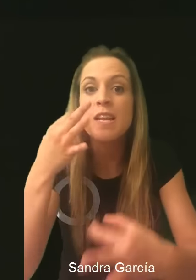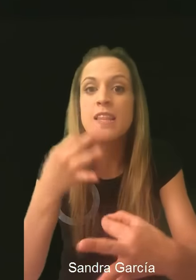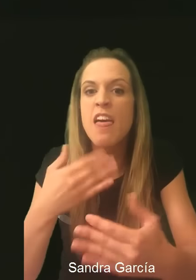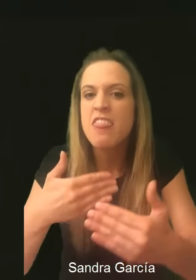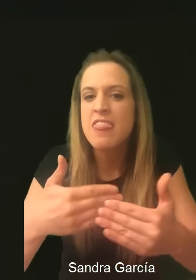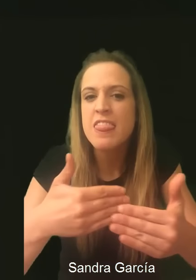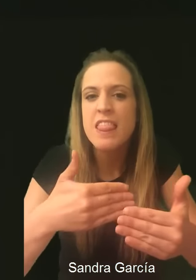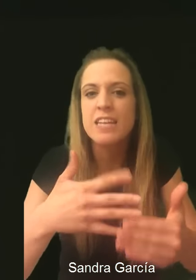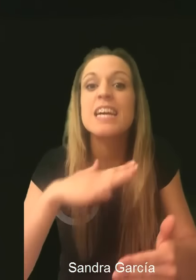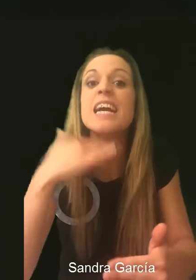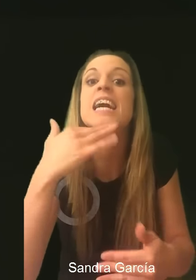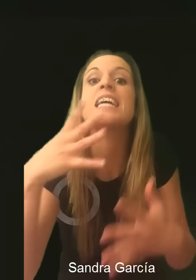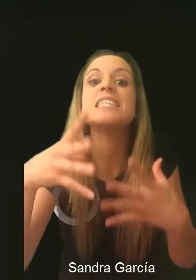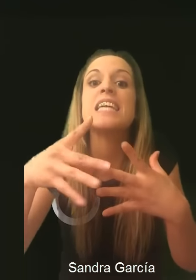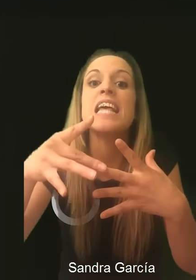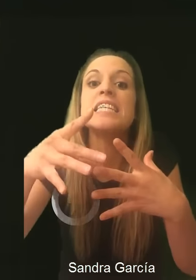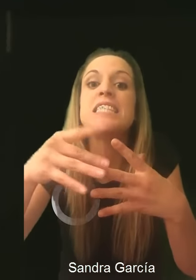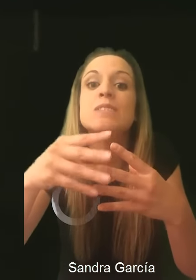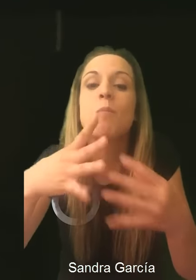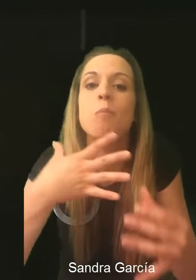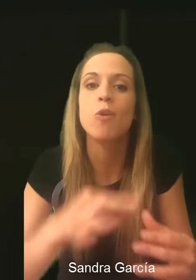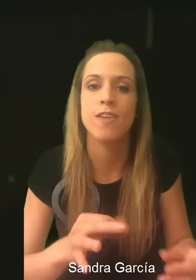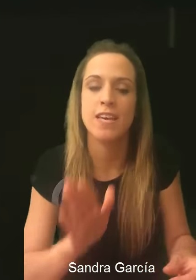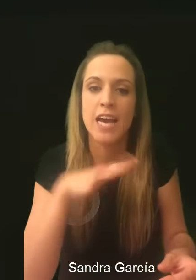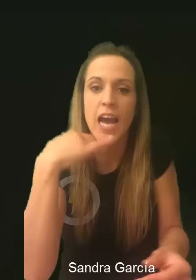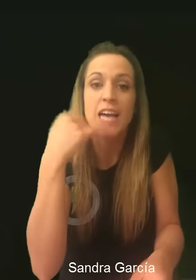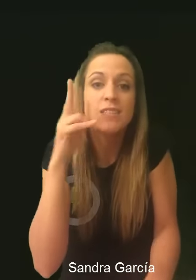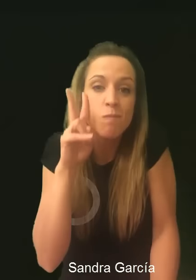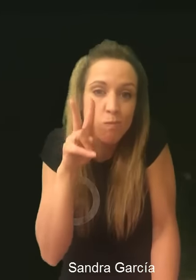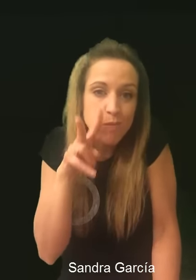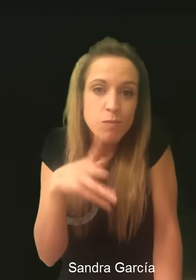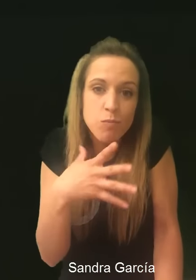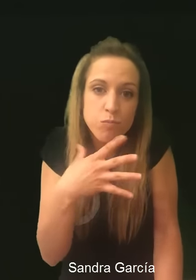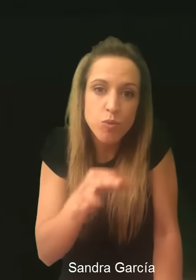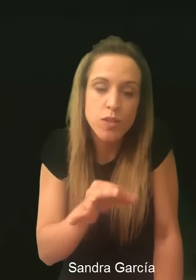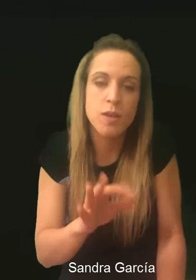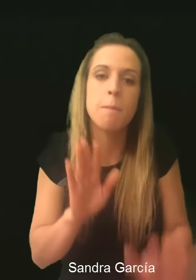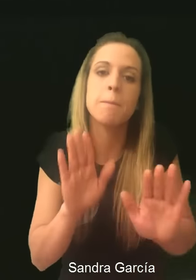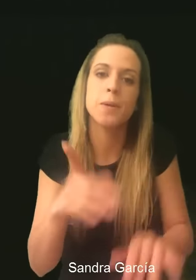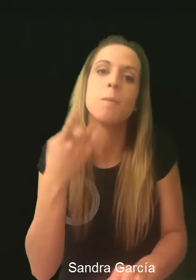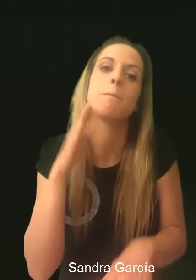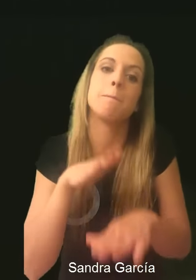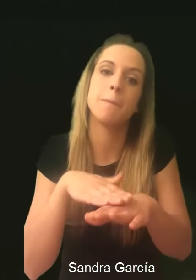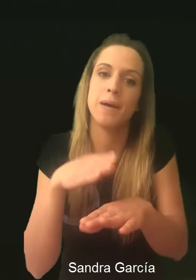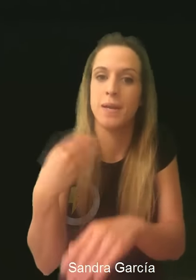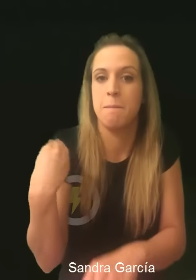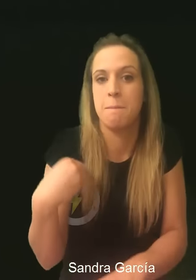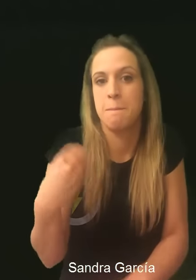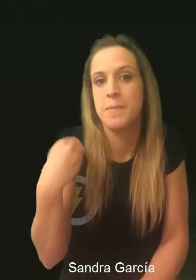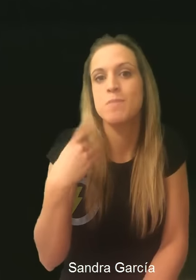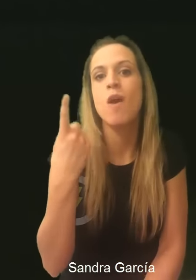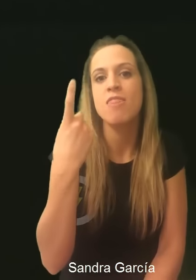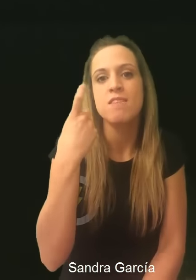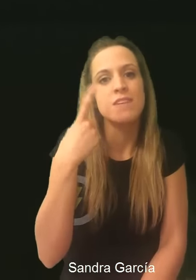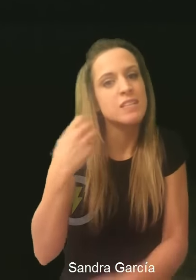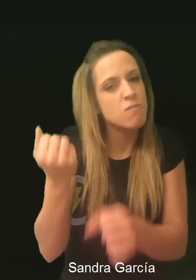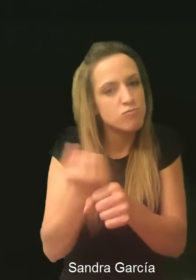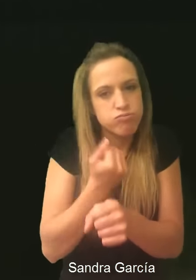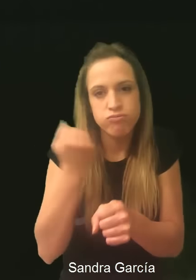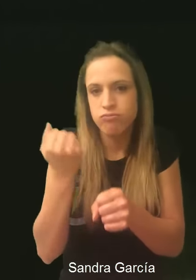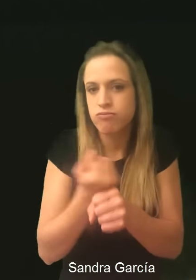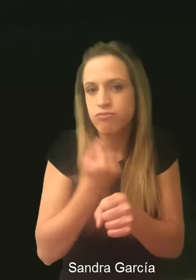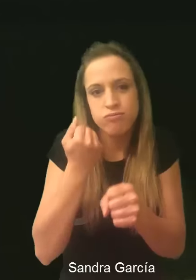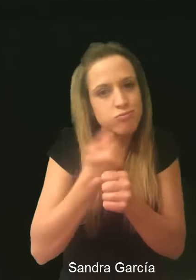se puede tocar, casi se puede ver, pero para ello hay que dejarse la piel trabajando.